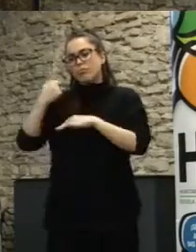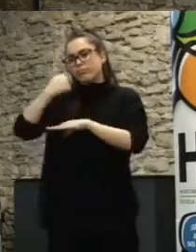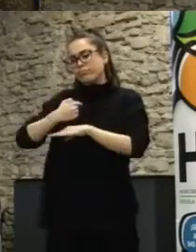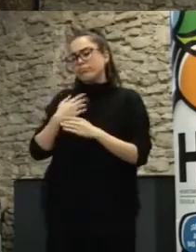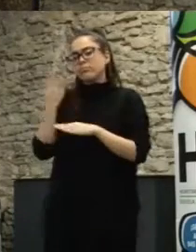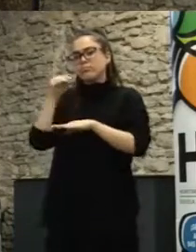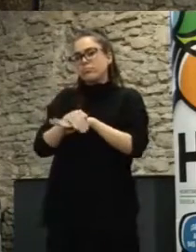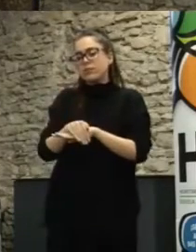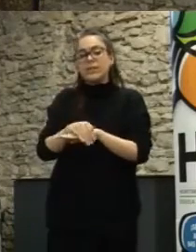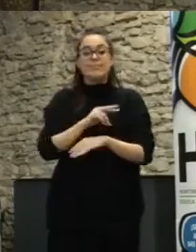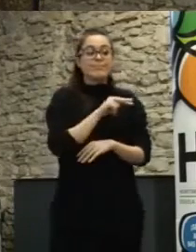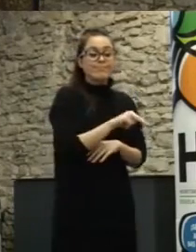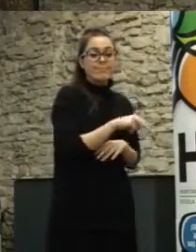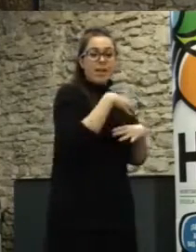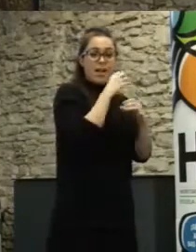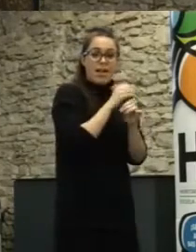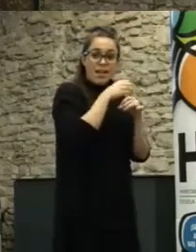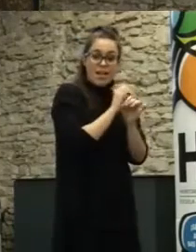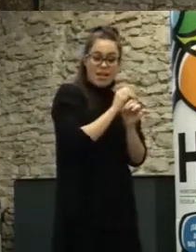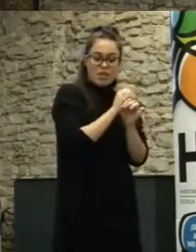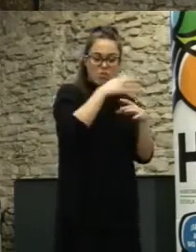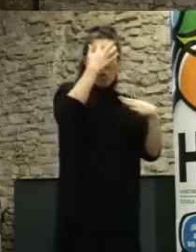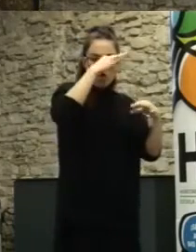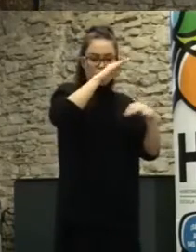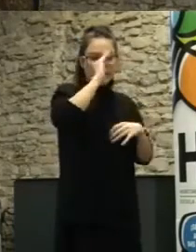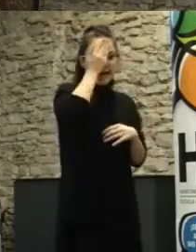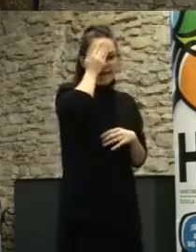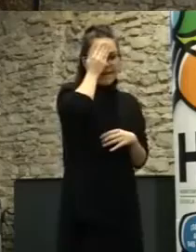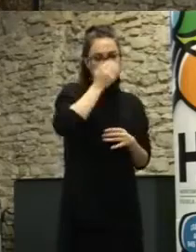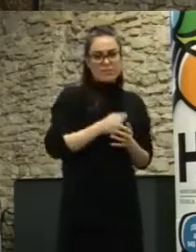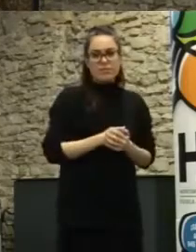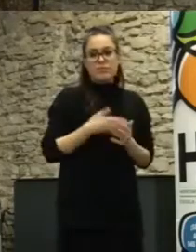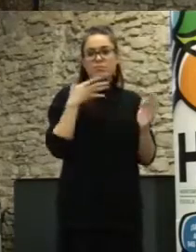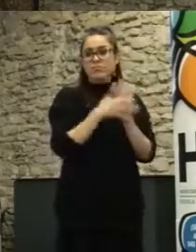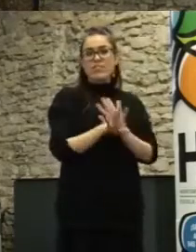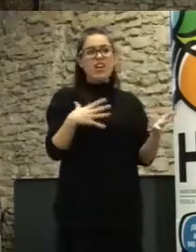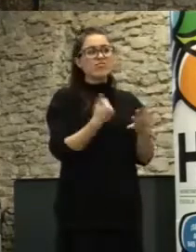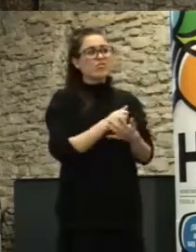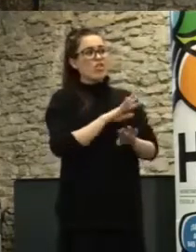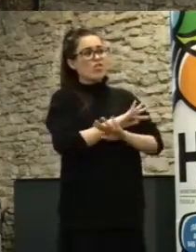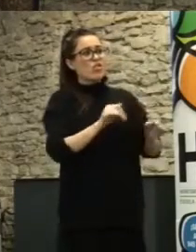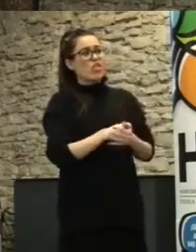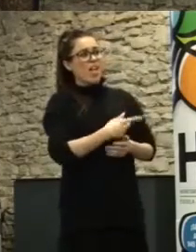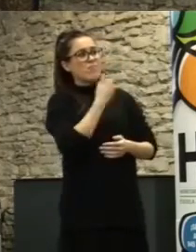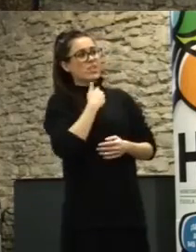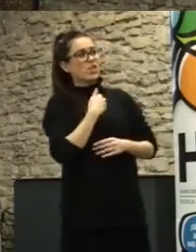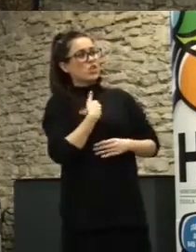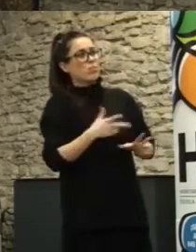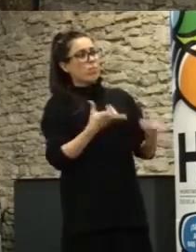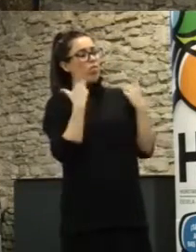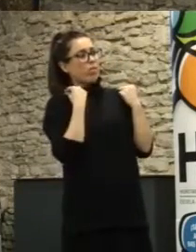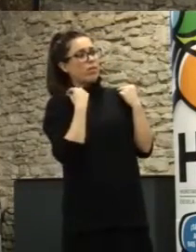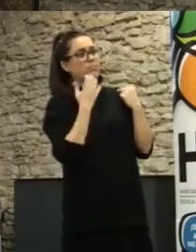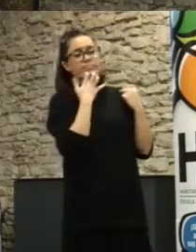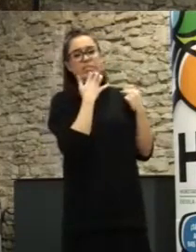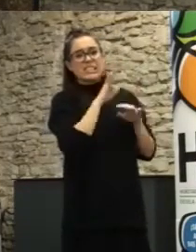la segunda tiene una lógica hacker la de no dar nada por asentado y la de bueno si no está bien lo